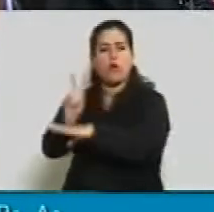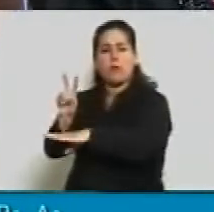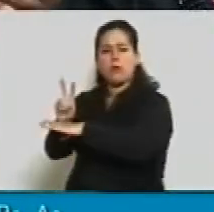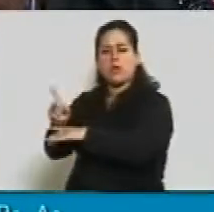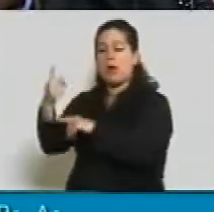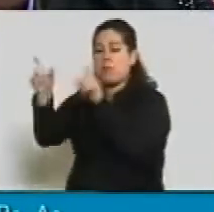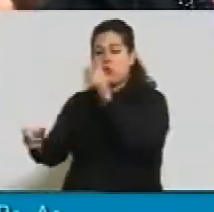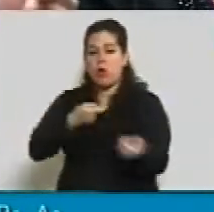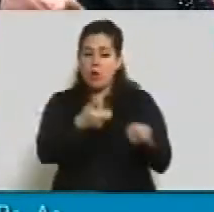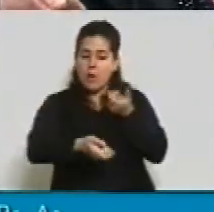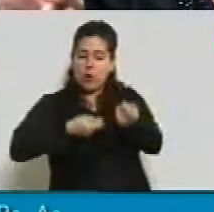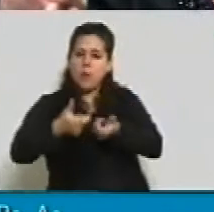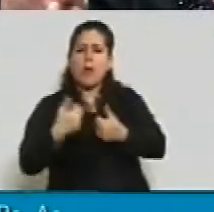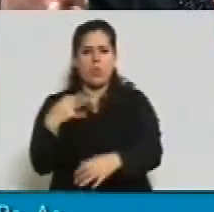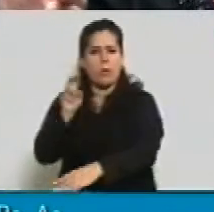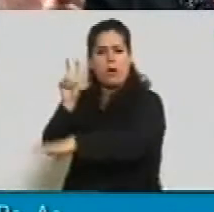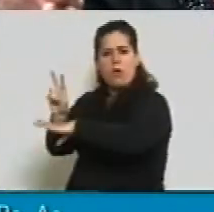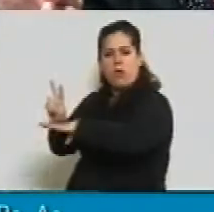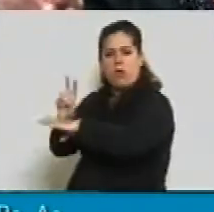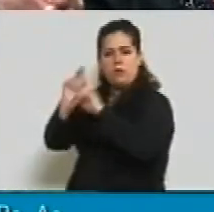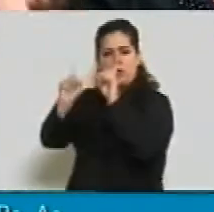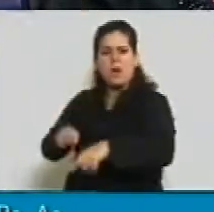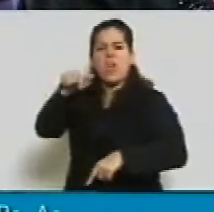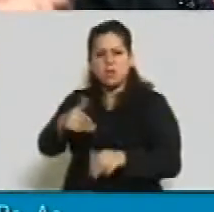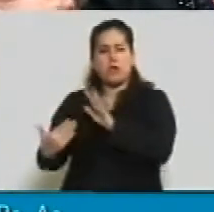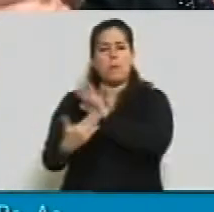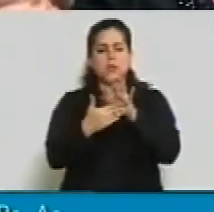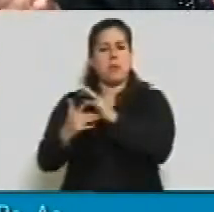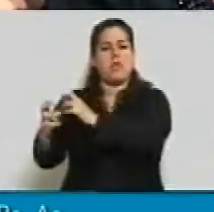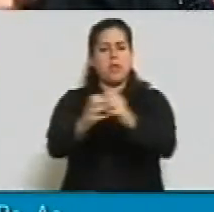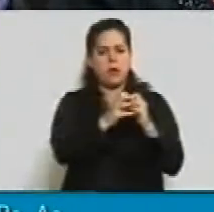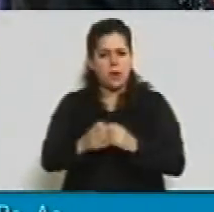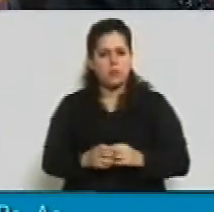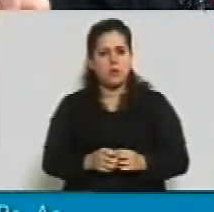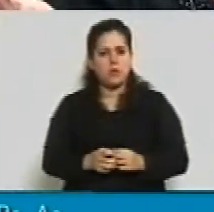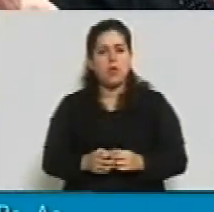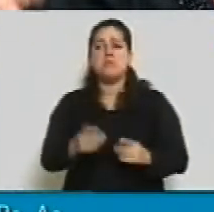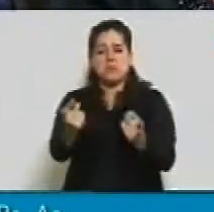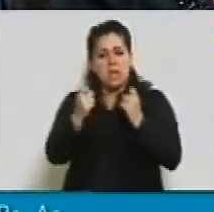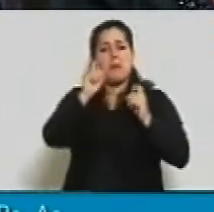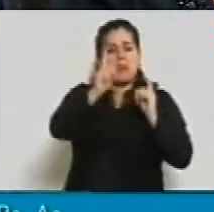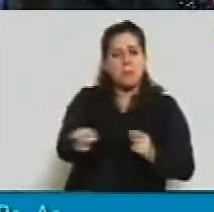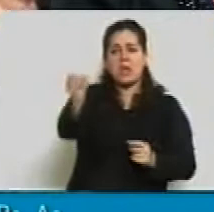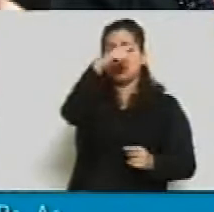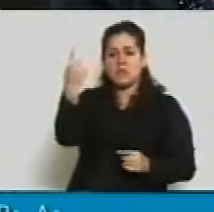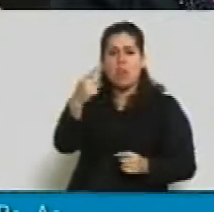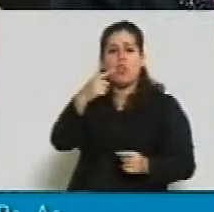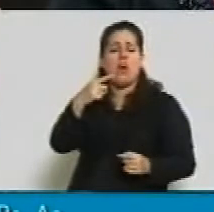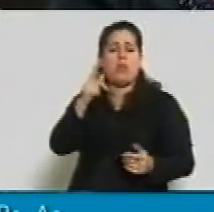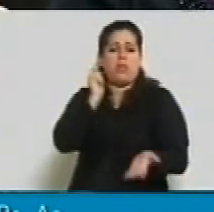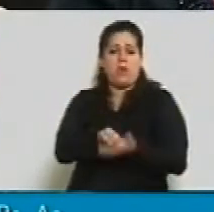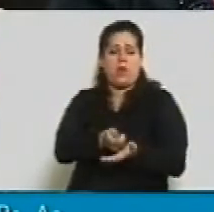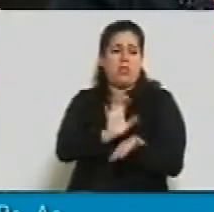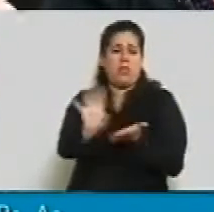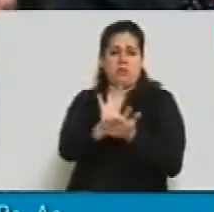Este es el sentido esencial de este debate. Así como necesitamos un Estado sin deuda para que ocupara el centro de la